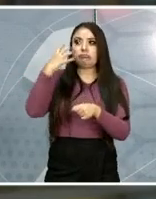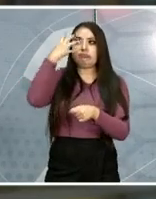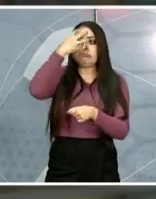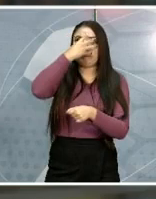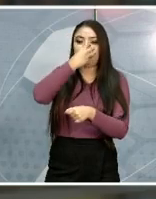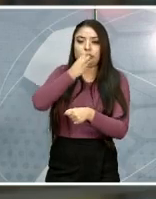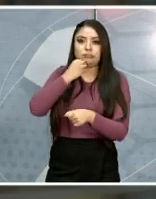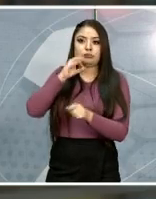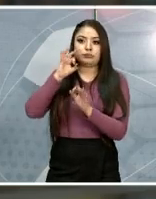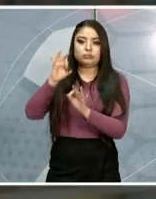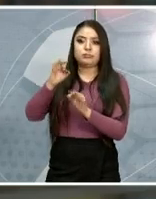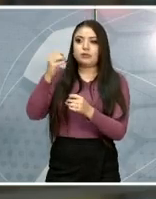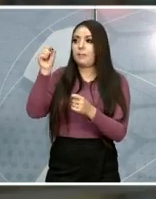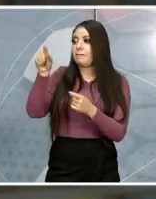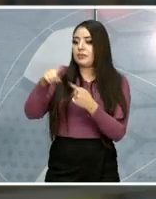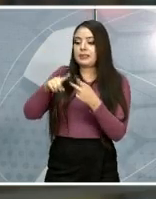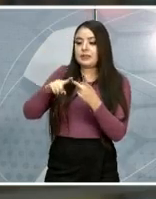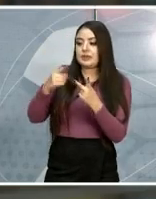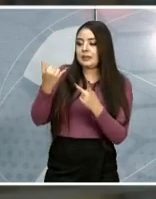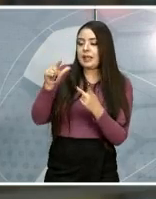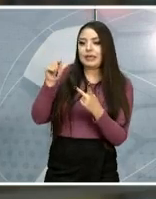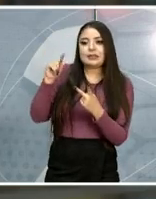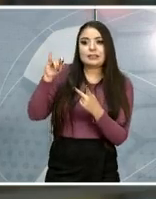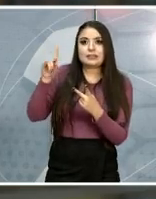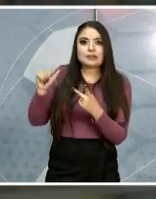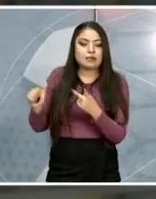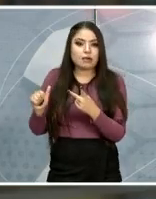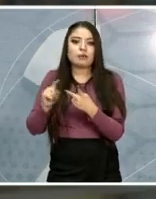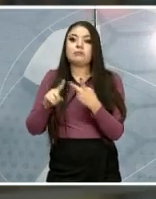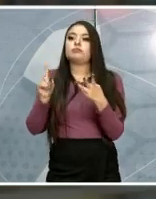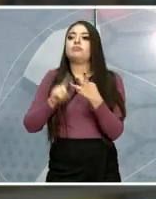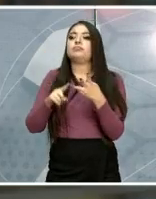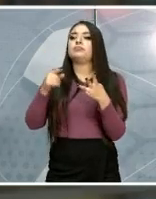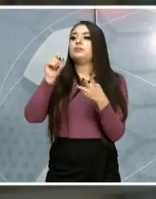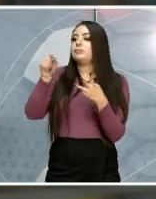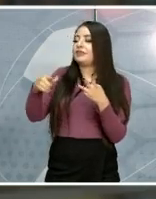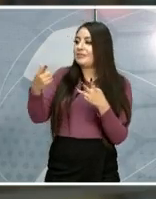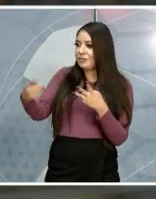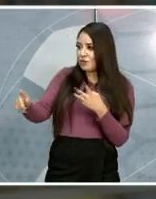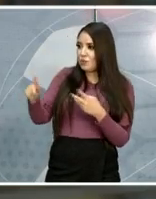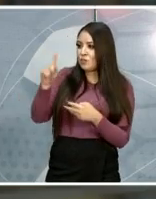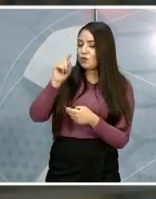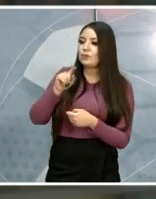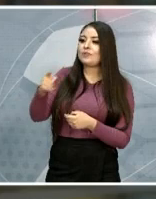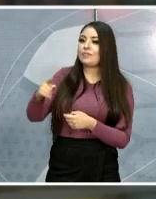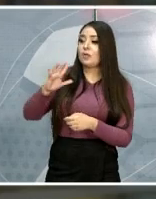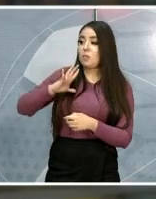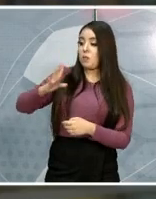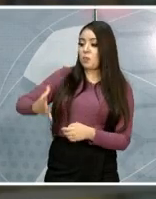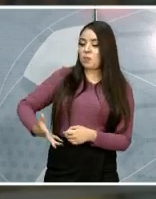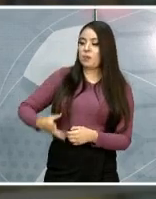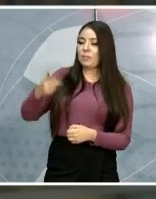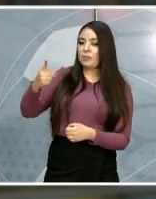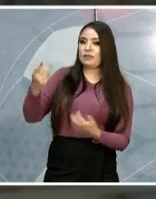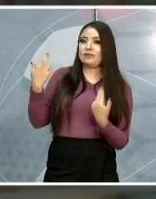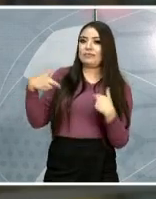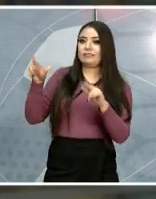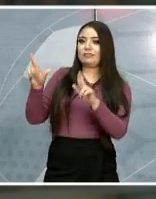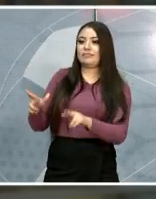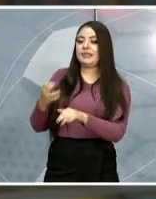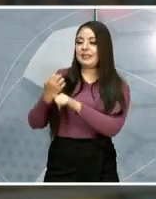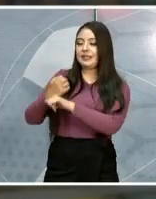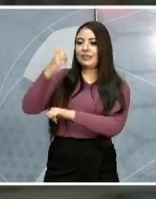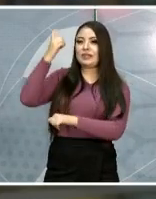Paricio la tiene, como también la tiene Gabriela, y nos da mucho orgullo, Gaby, y que representes al Estado de Durango, y que tengas